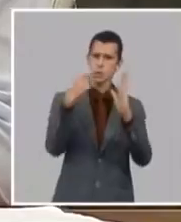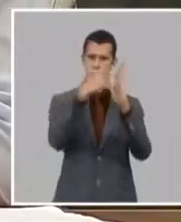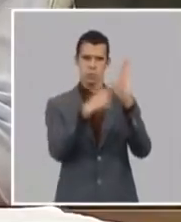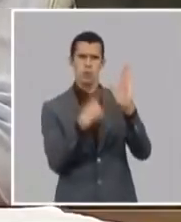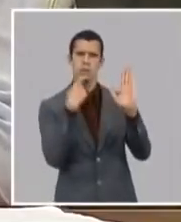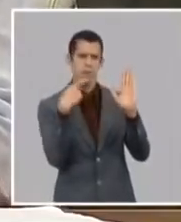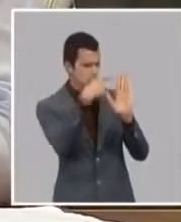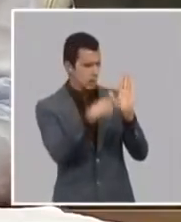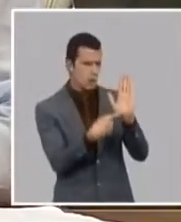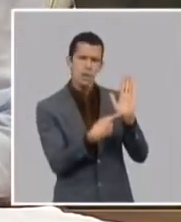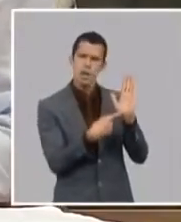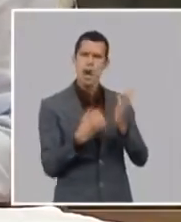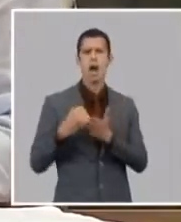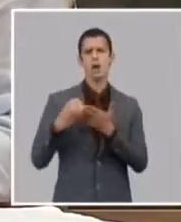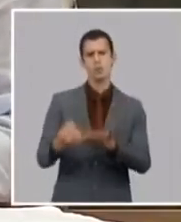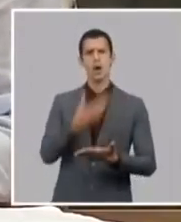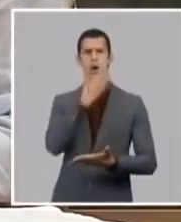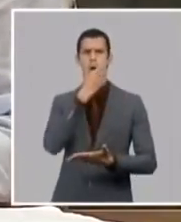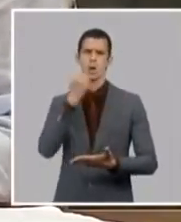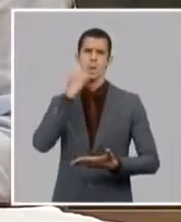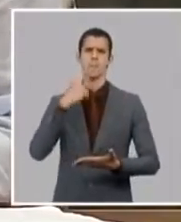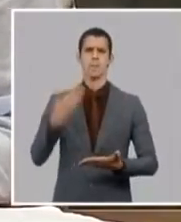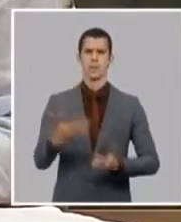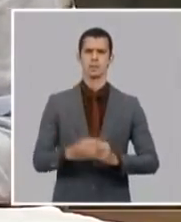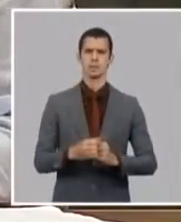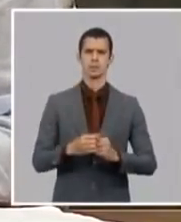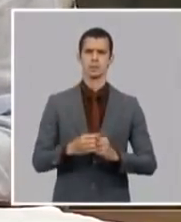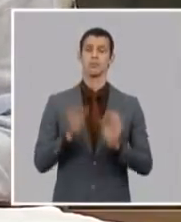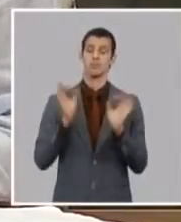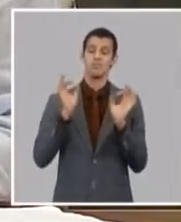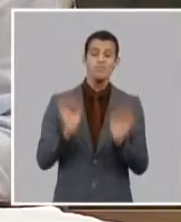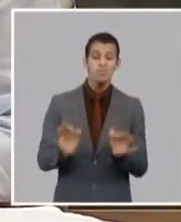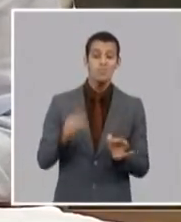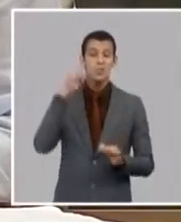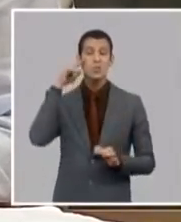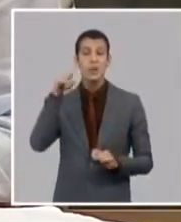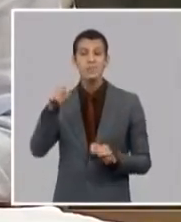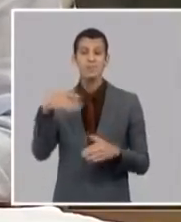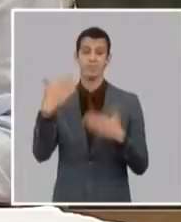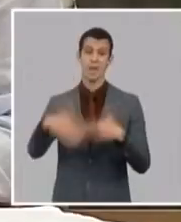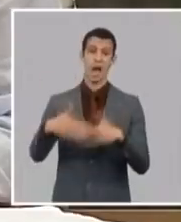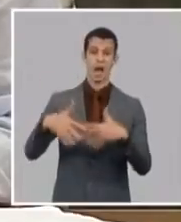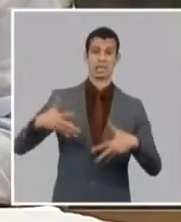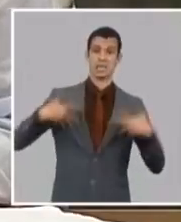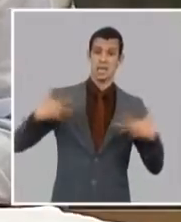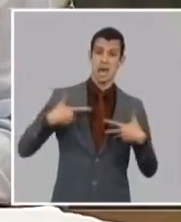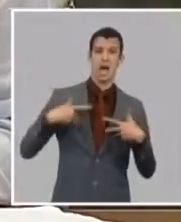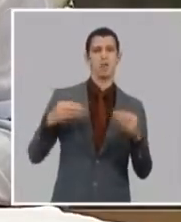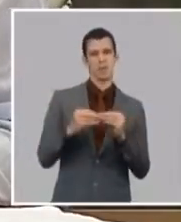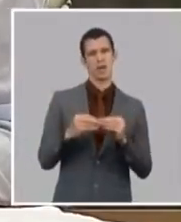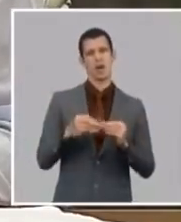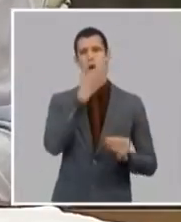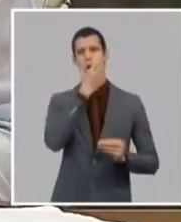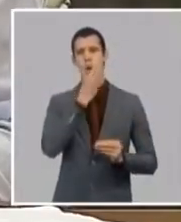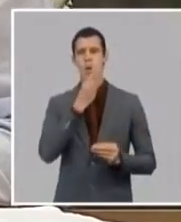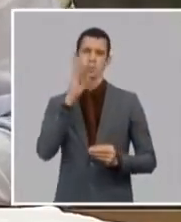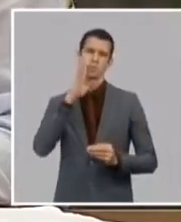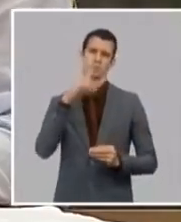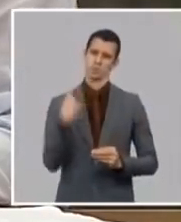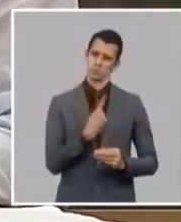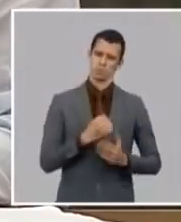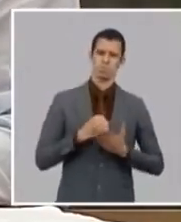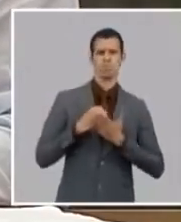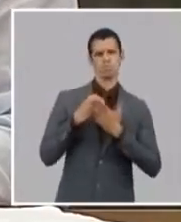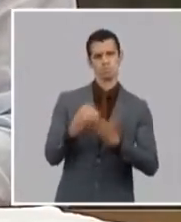y sabemos además que en una parte de la población hay determinadas preocupaciones con la tranquilidad social pero esa tranquilidad social la revolución